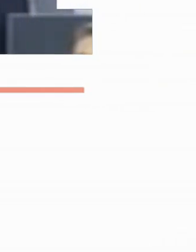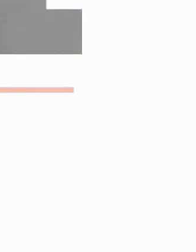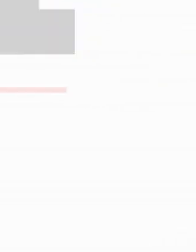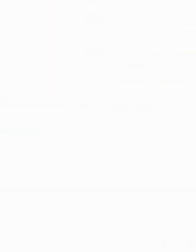Tiene la palabra el diputado.